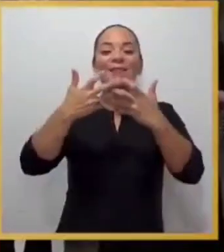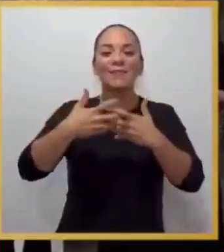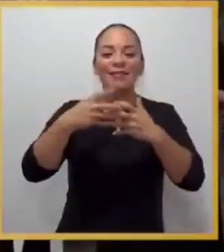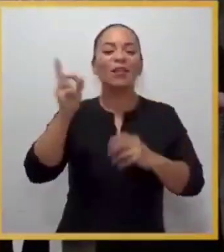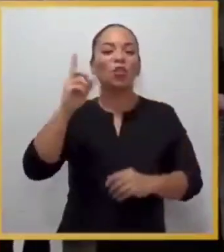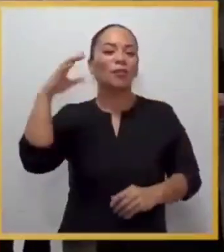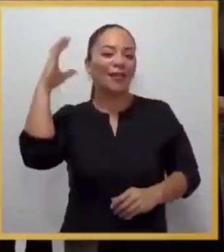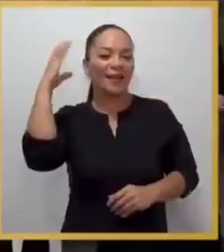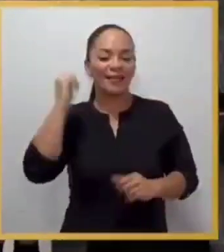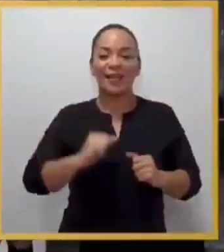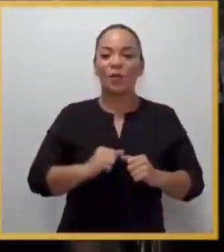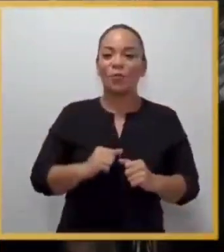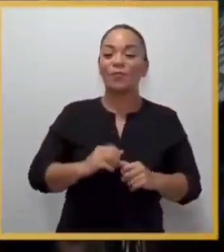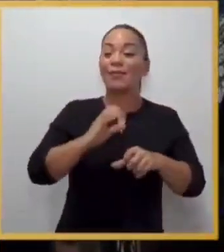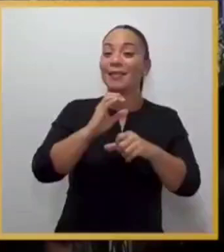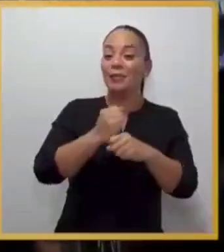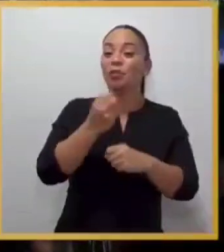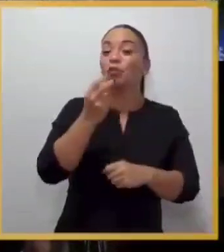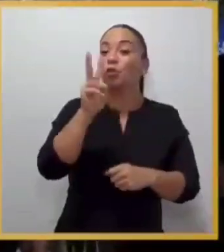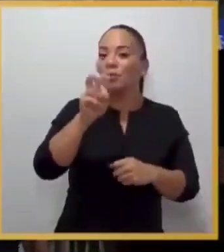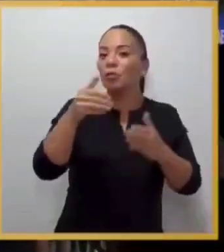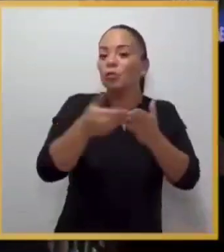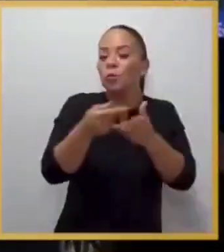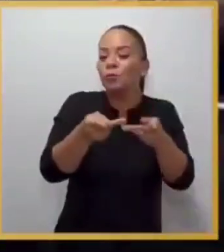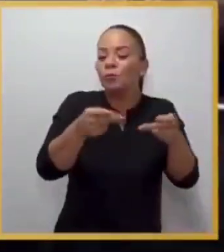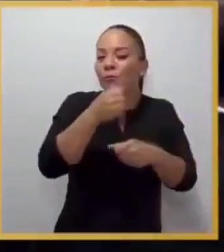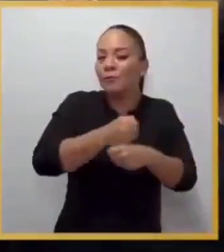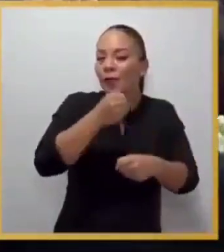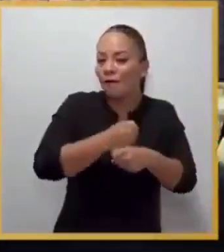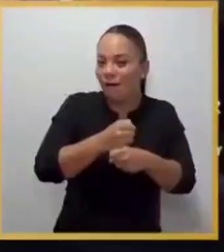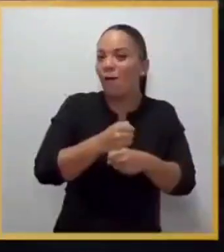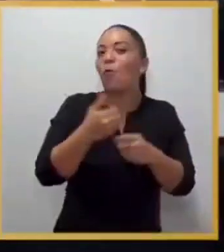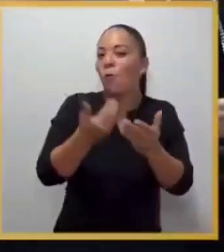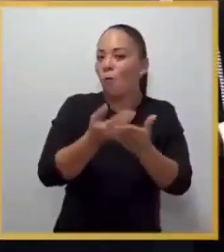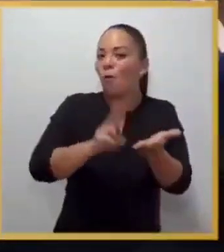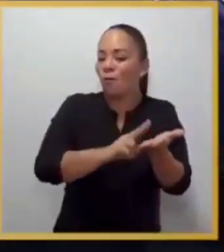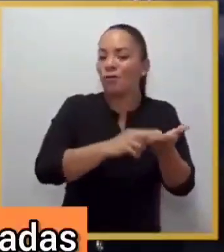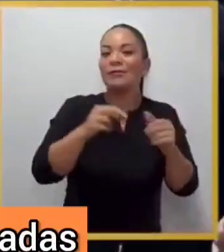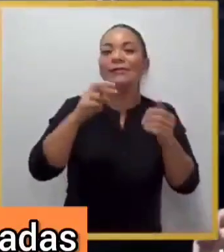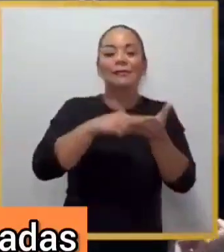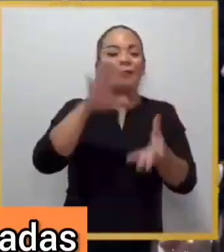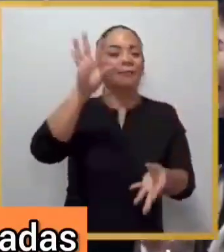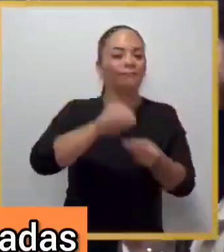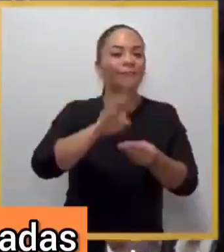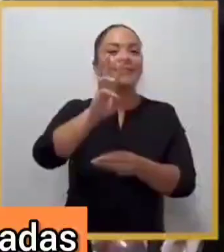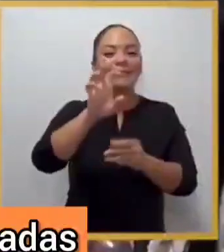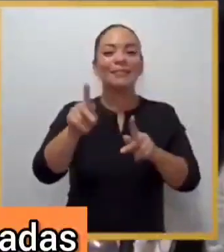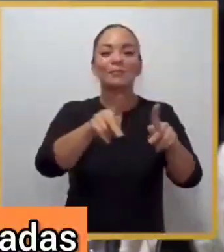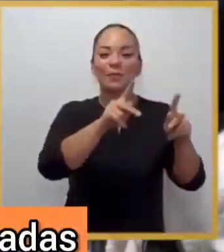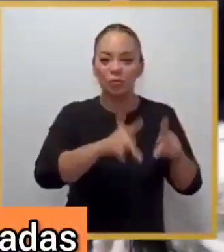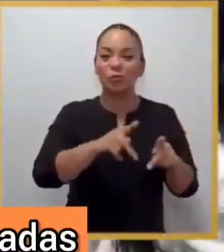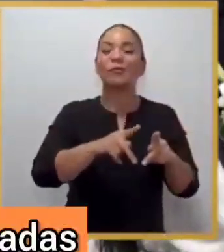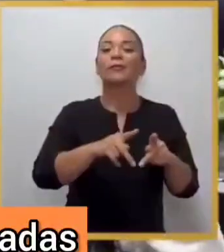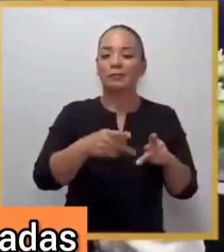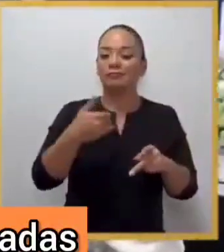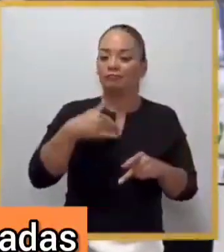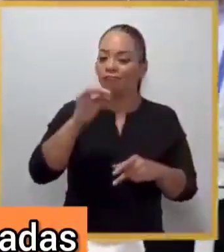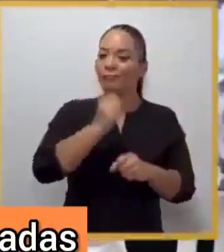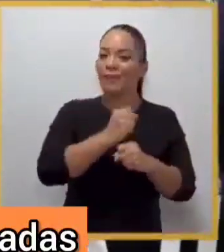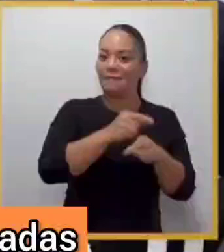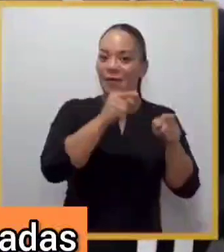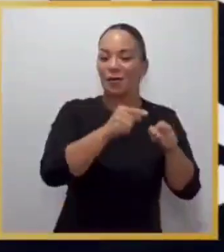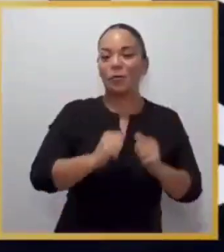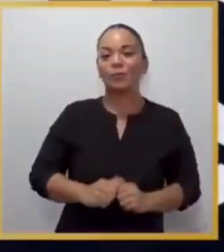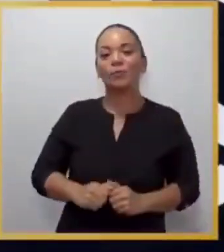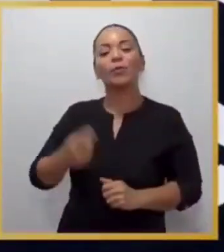Con esta tercera planta ubicada en Cartago se crearon 200 nuevos puestos de trabajo, lo que representa un total de 600 personas